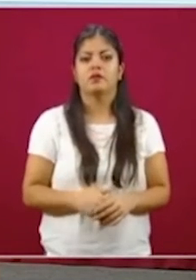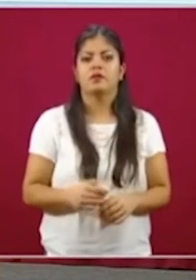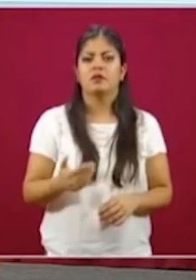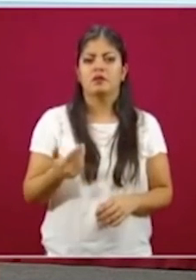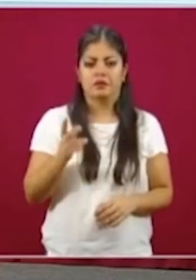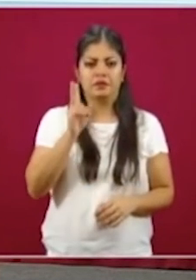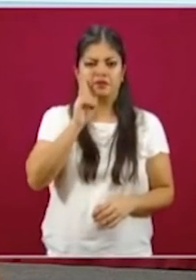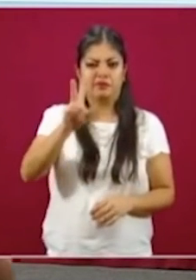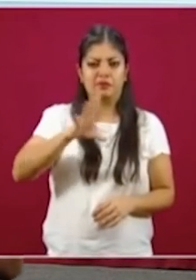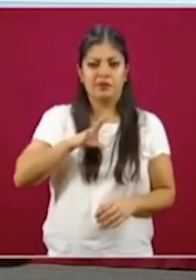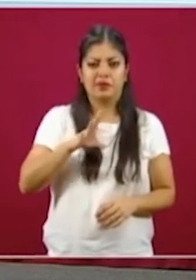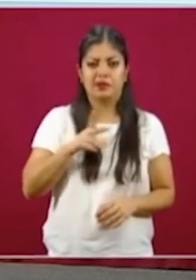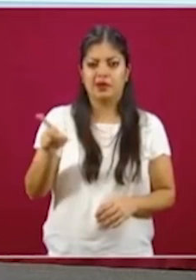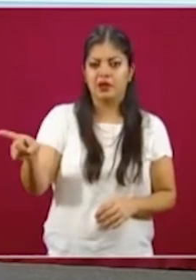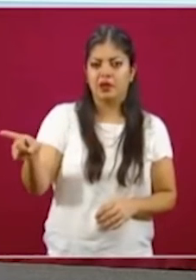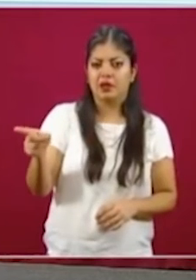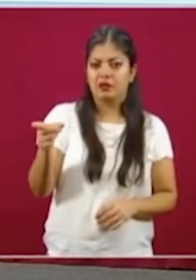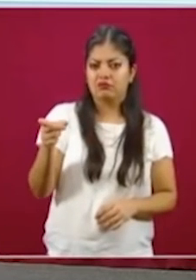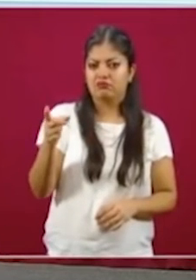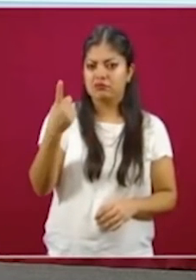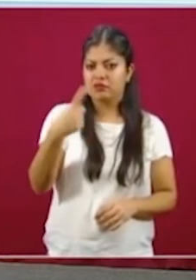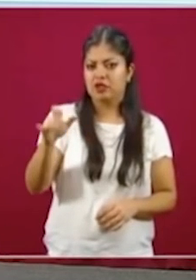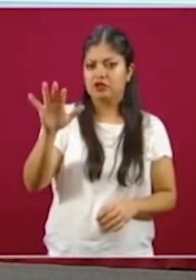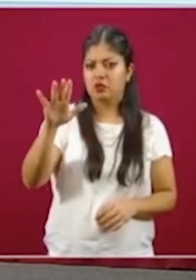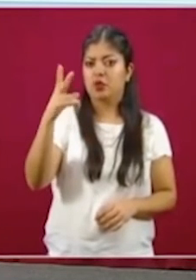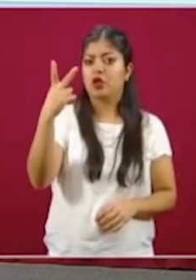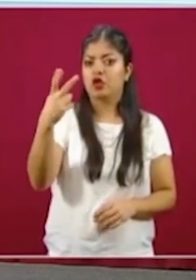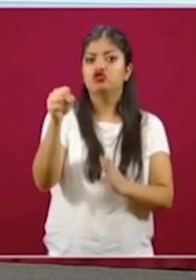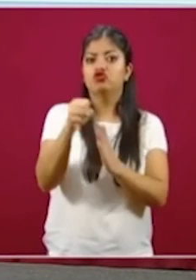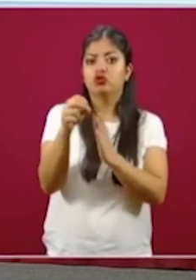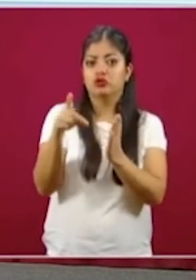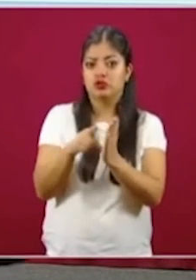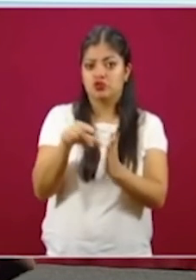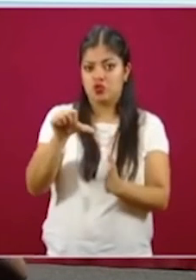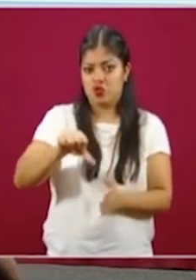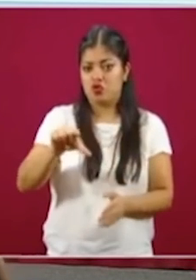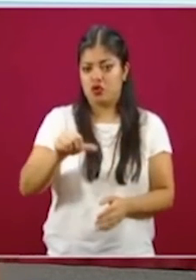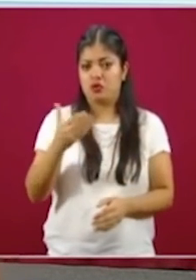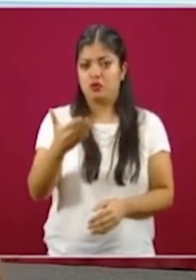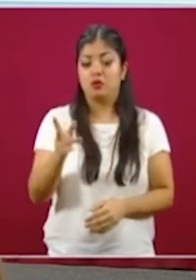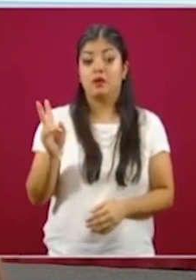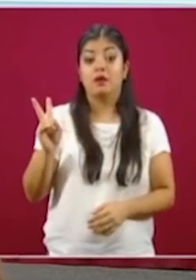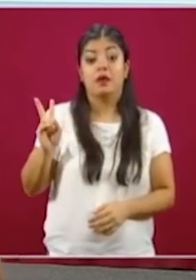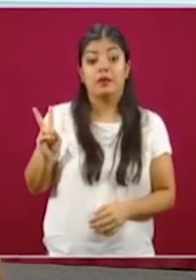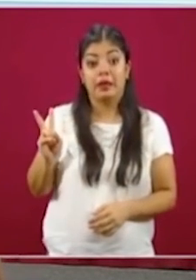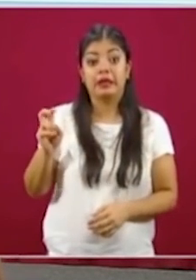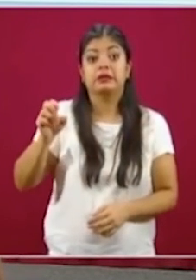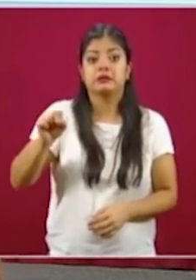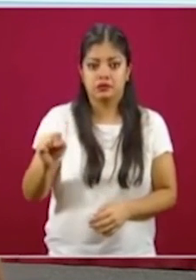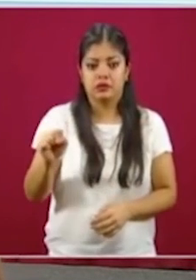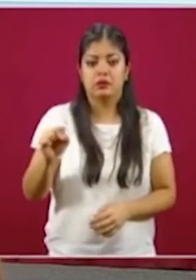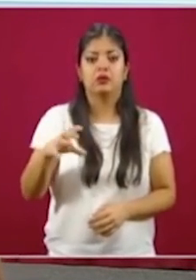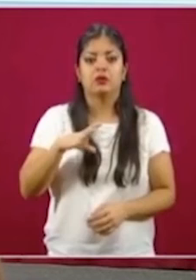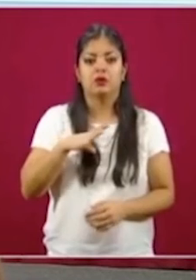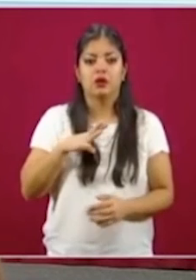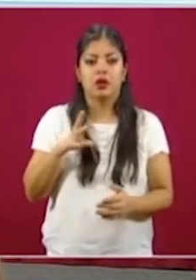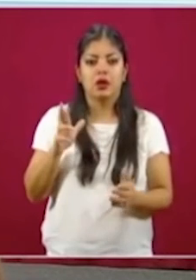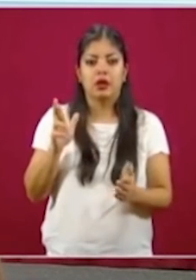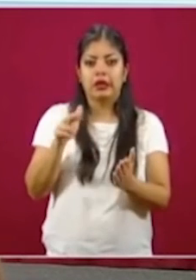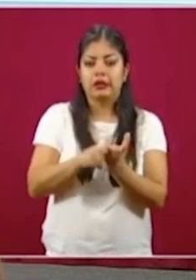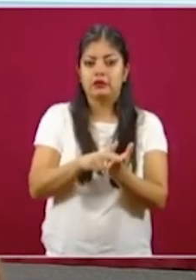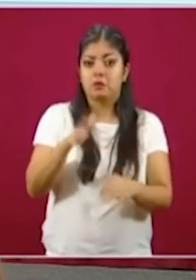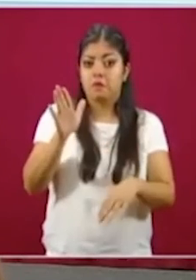de hoy tuvimos 152 solicitudes más, pero de viernes a sábado tuvimos el registro más